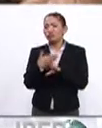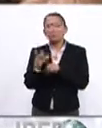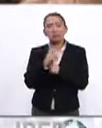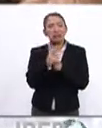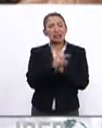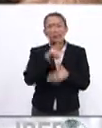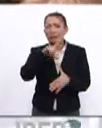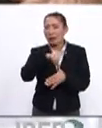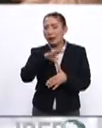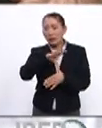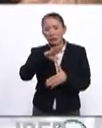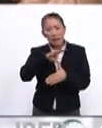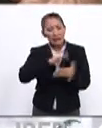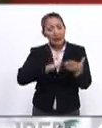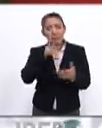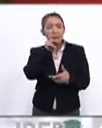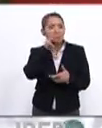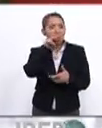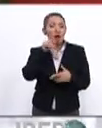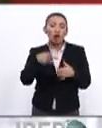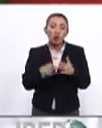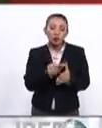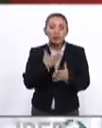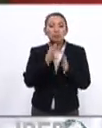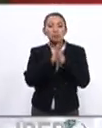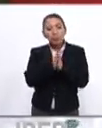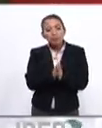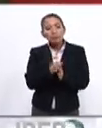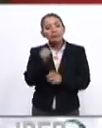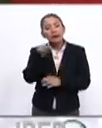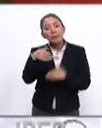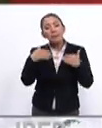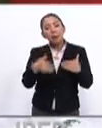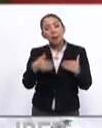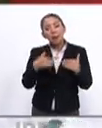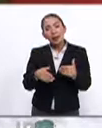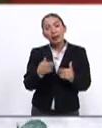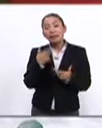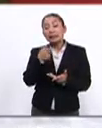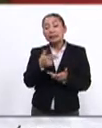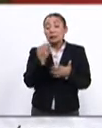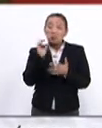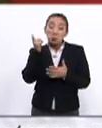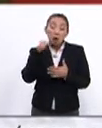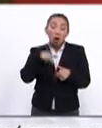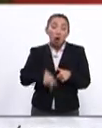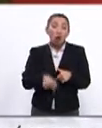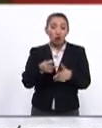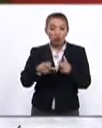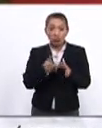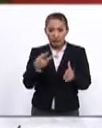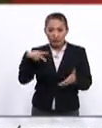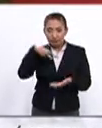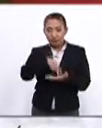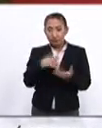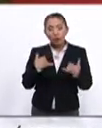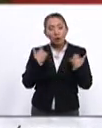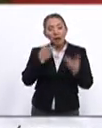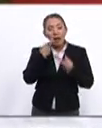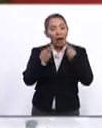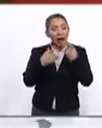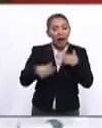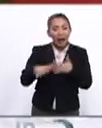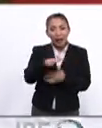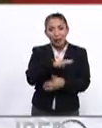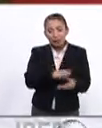países de América y que el Papa nuevamente lo hace sentir en Panamá y se espera que hoy cuando nuevamente se converte con los jóvenes